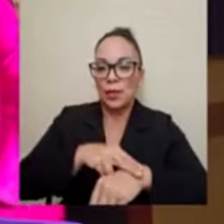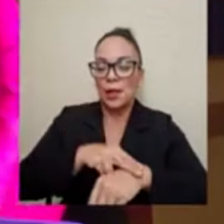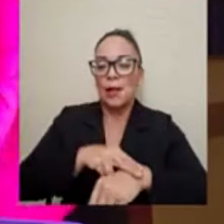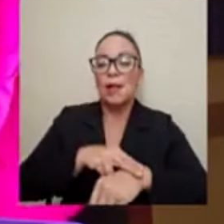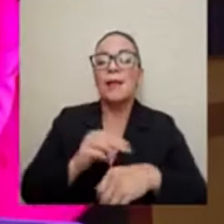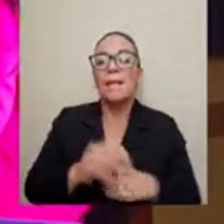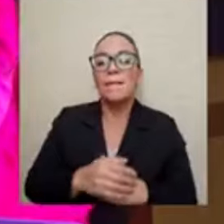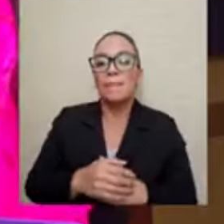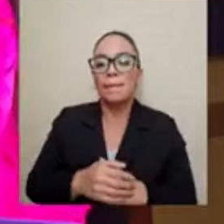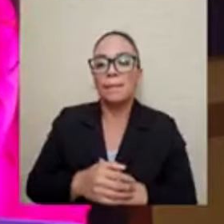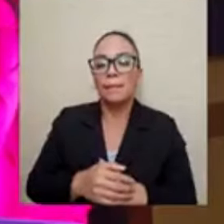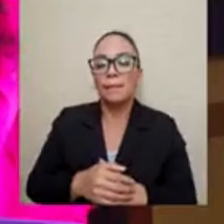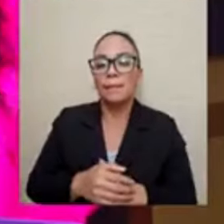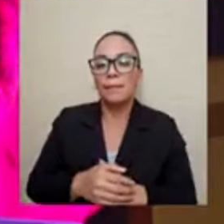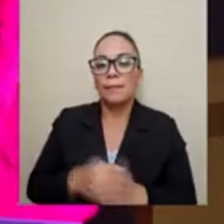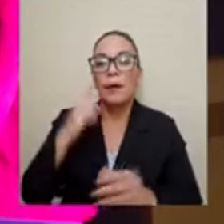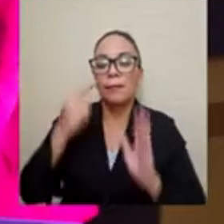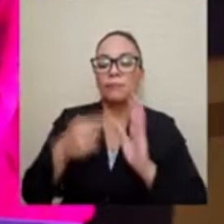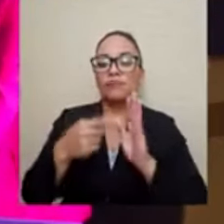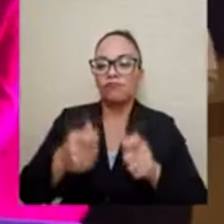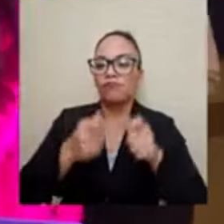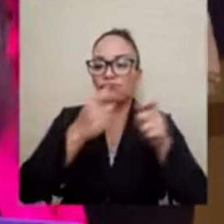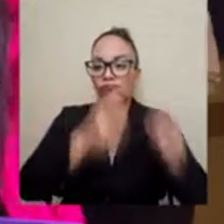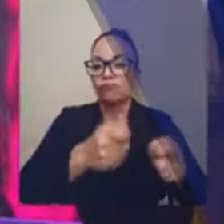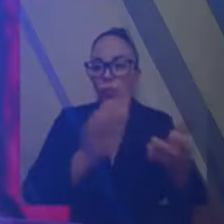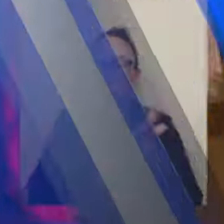evitando actos de violencia.